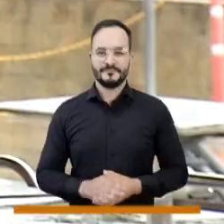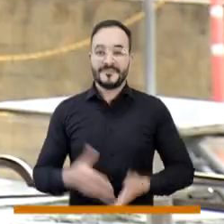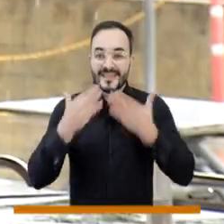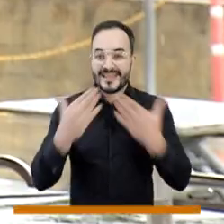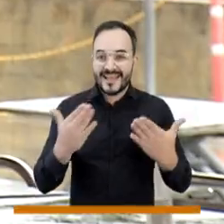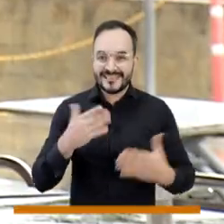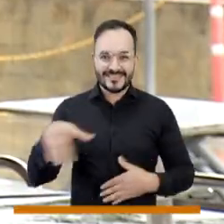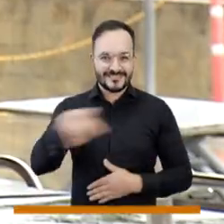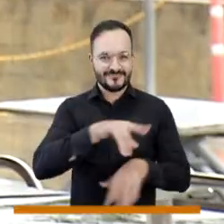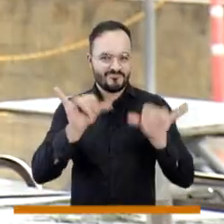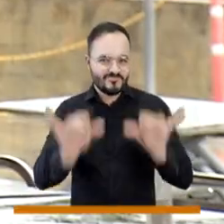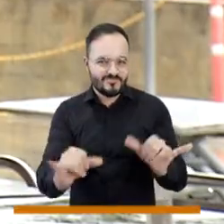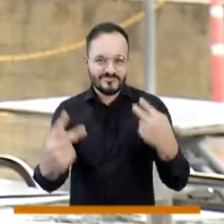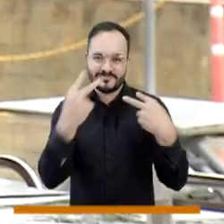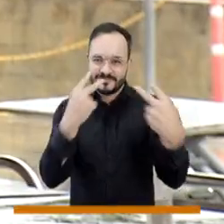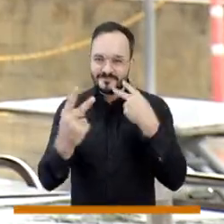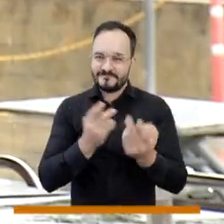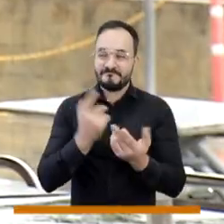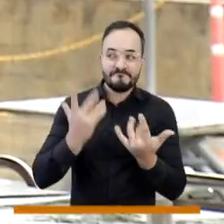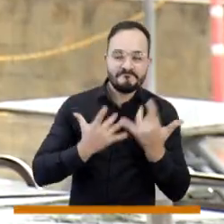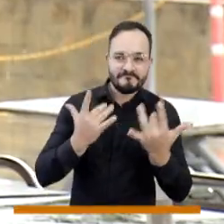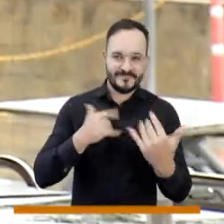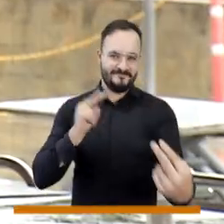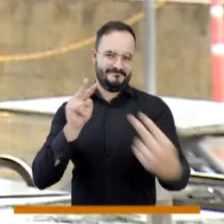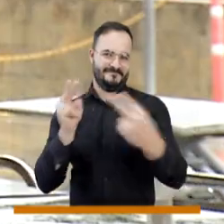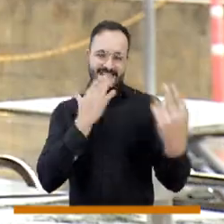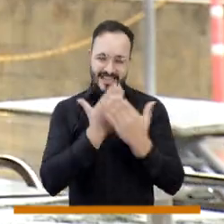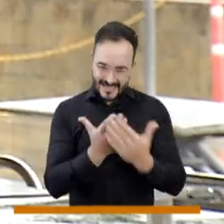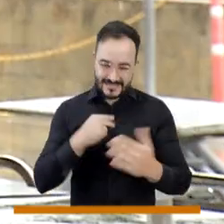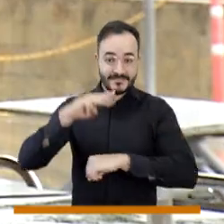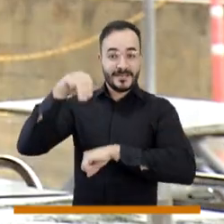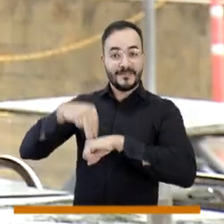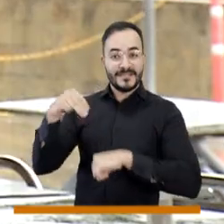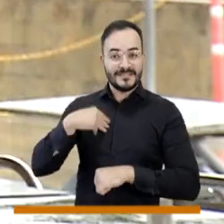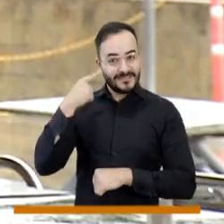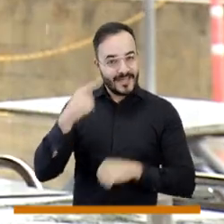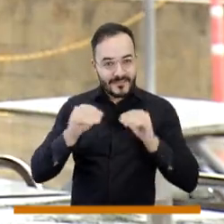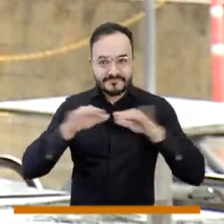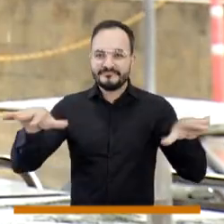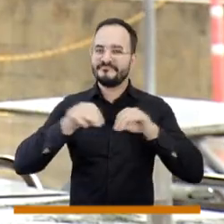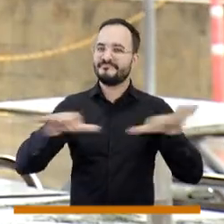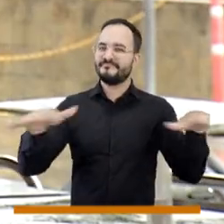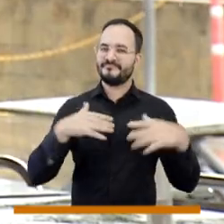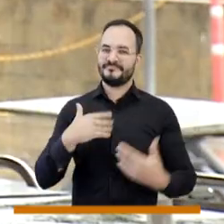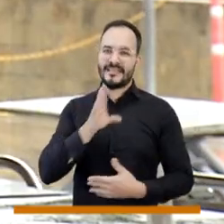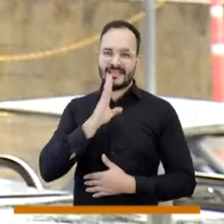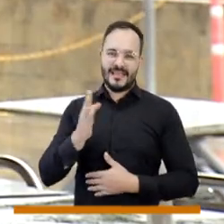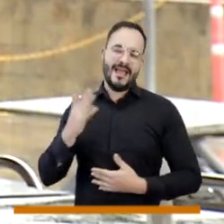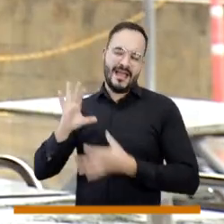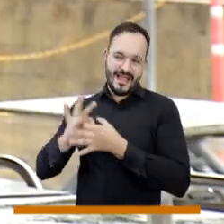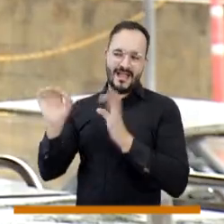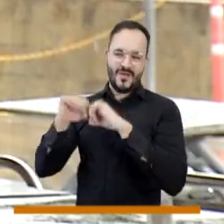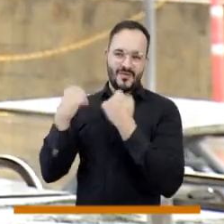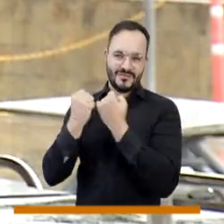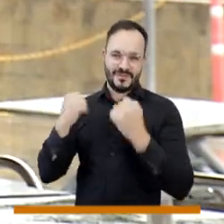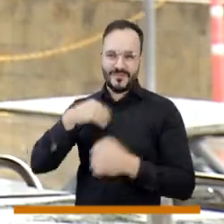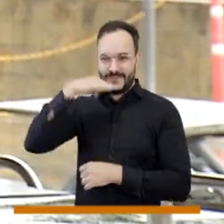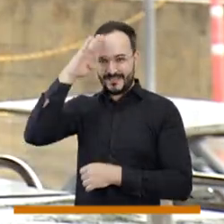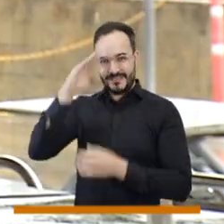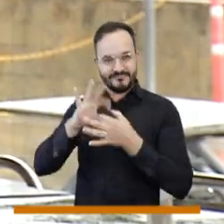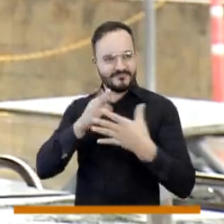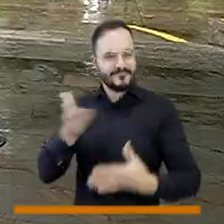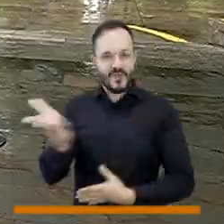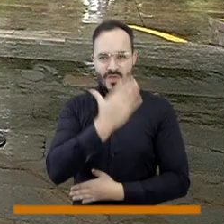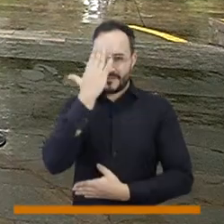Gracias por continuar con nosotros a través de nuestro canal Telemedellín. En este es su espacio de Frente, programa del Consejo de nuestra ciudad, hoy en